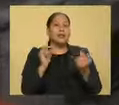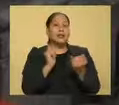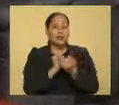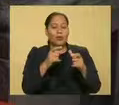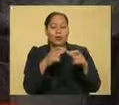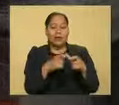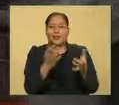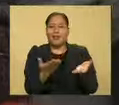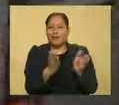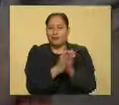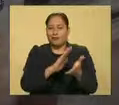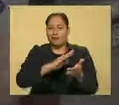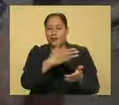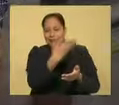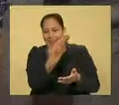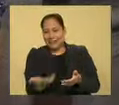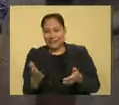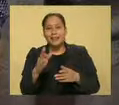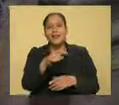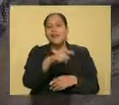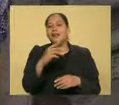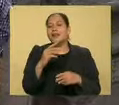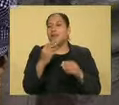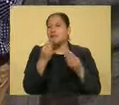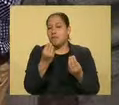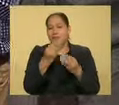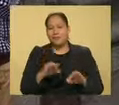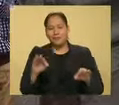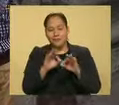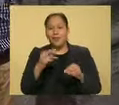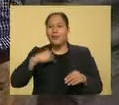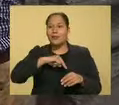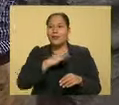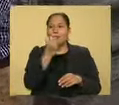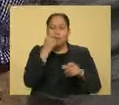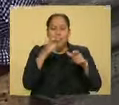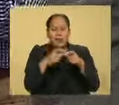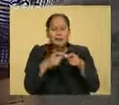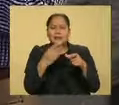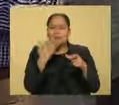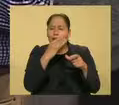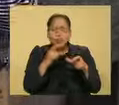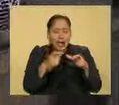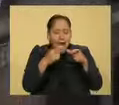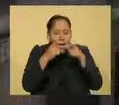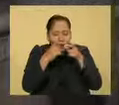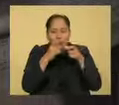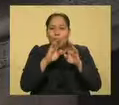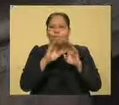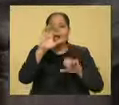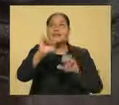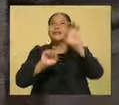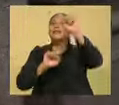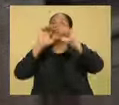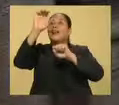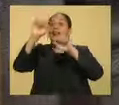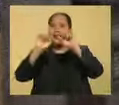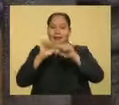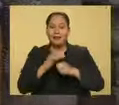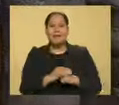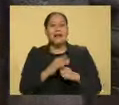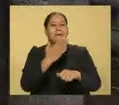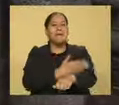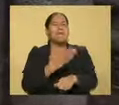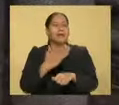gorditas, que aquí es imprescindible. Vamos a comer unas gorditas bien ricas. ¡Ay! Con su escalera de madera. La